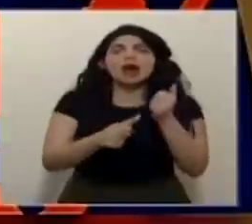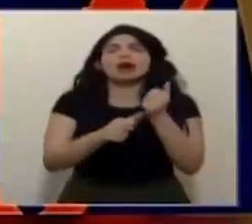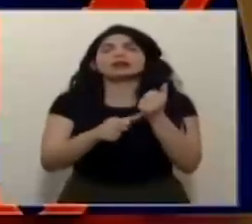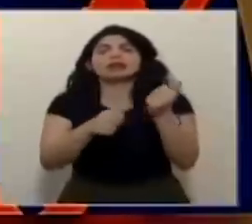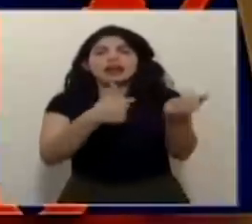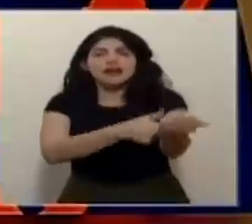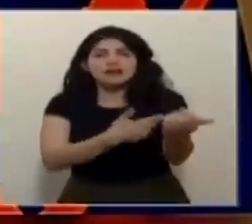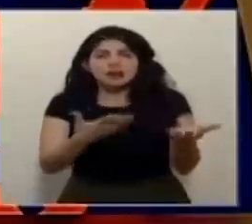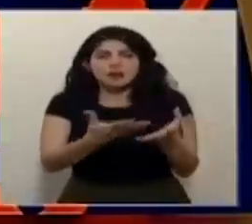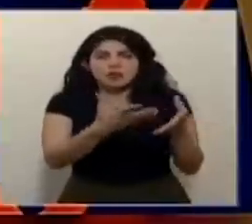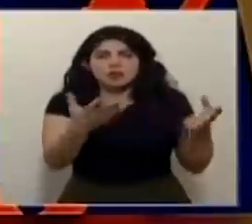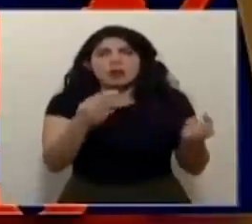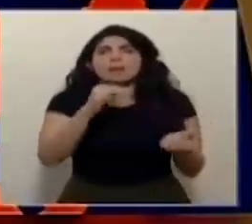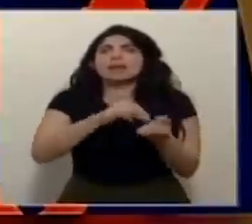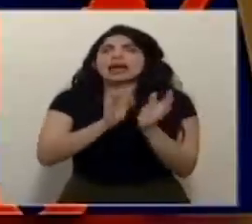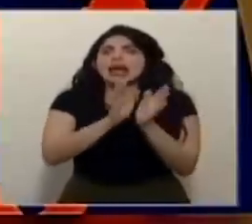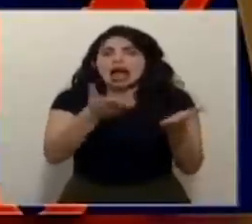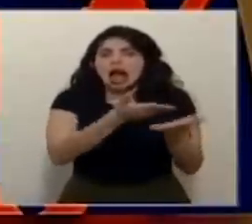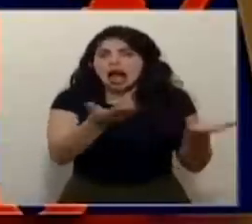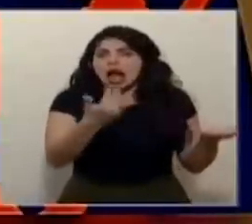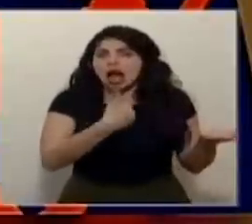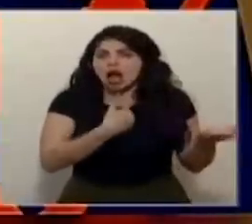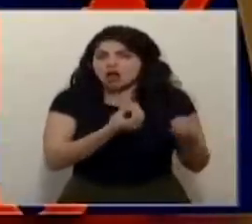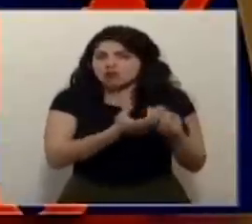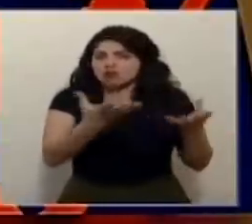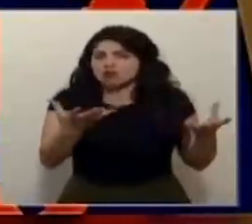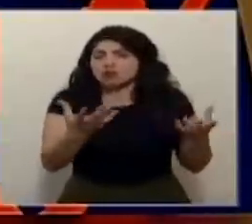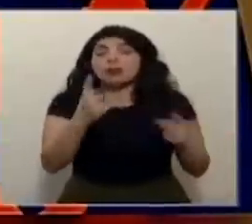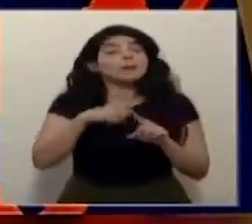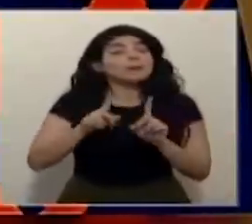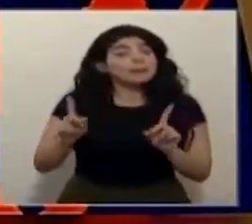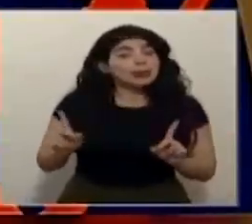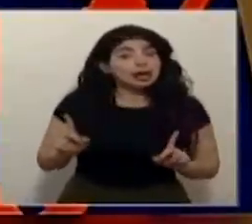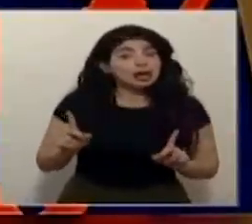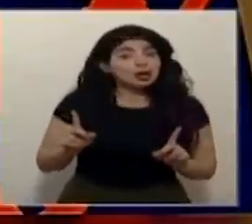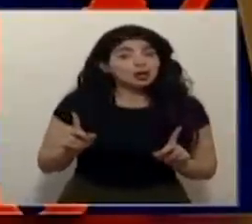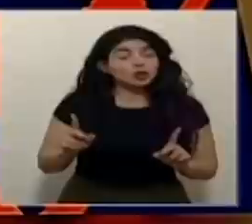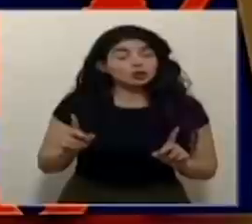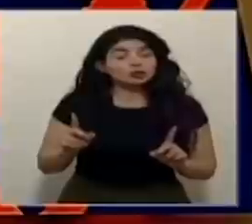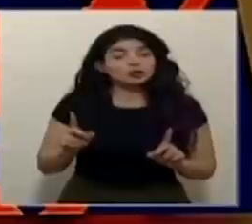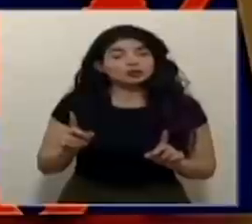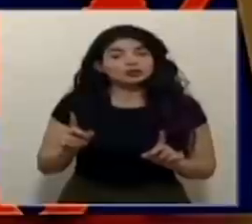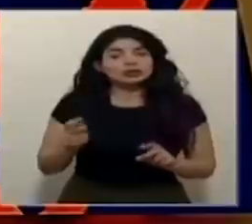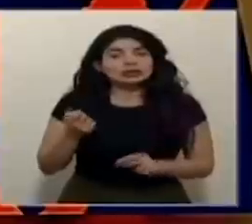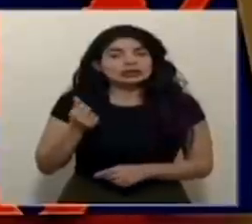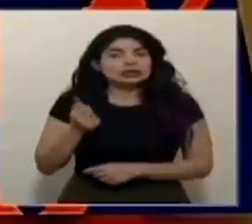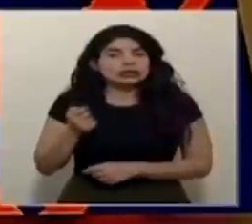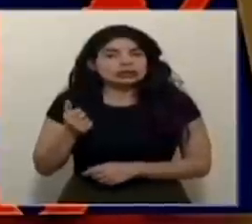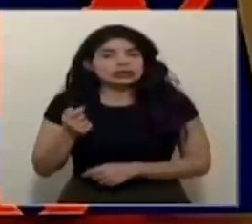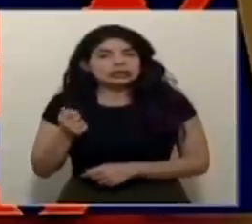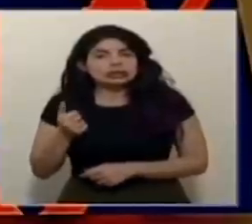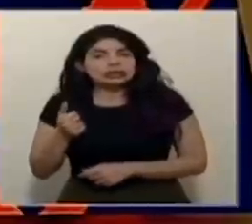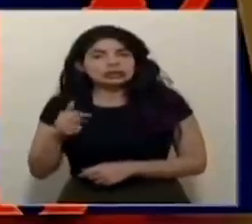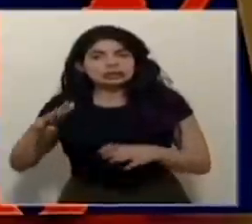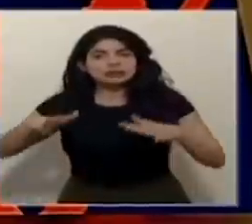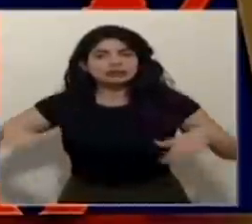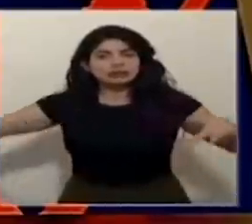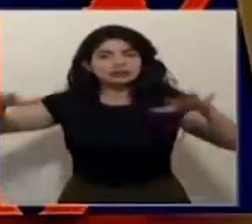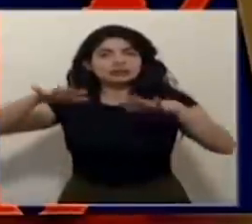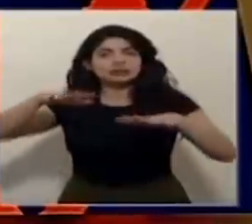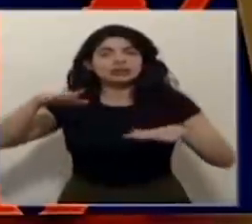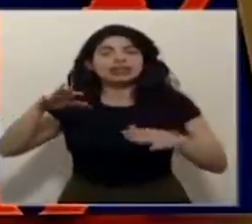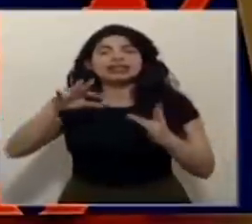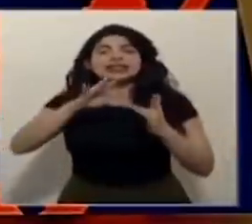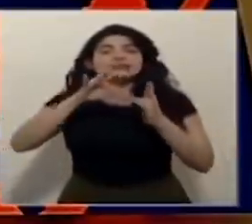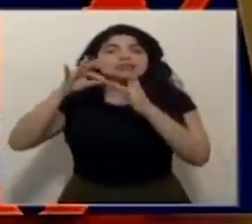enfermería médicos generales este pero hay un una escasez en el mercado de